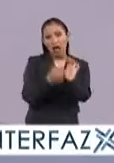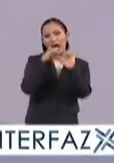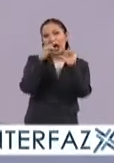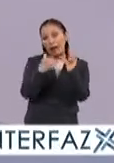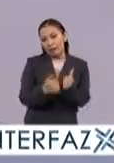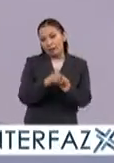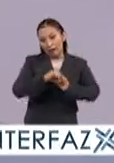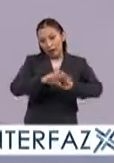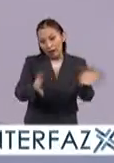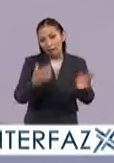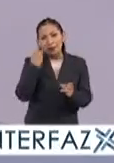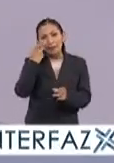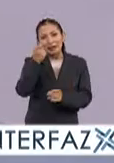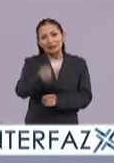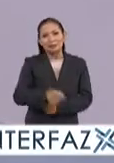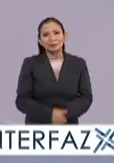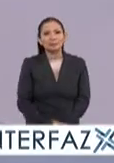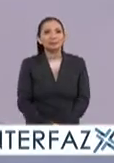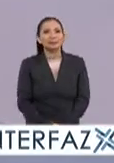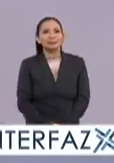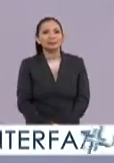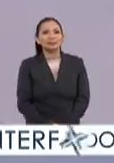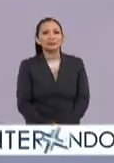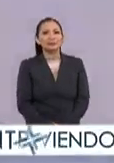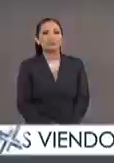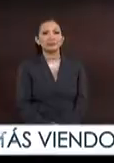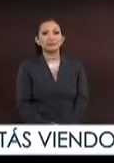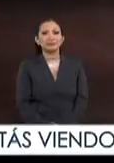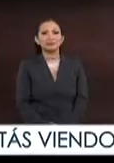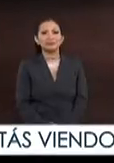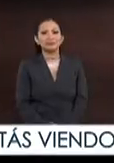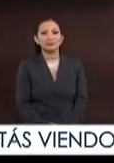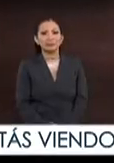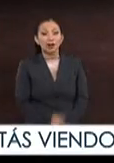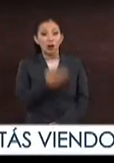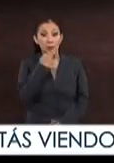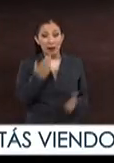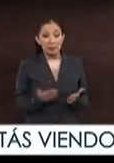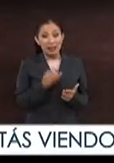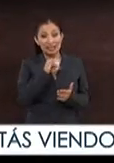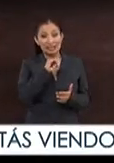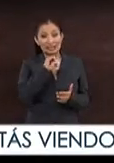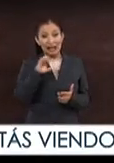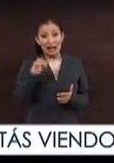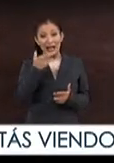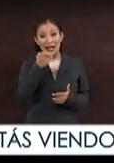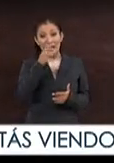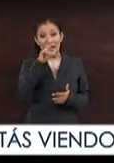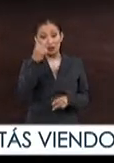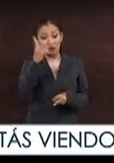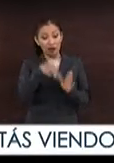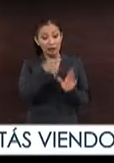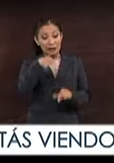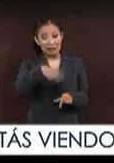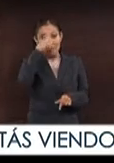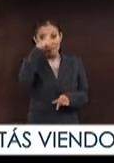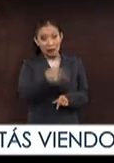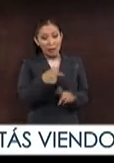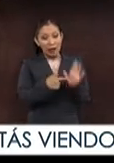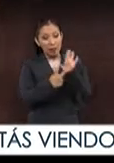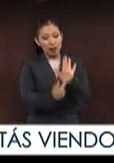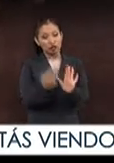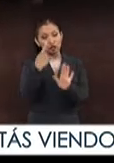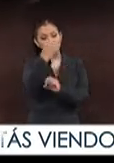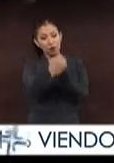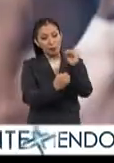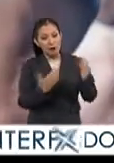artísticas por supuesto vamos a ver de qué se trata el bailarín Isaac Hernández está de vuelta en México para presentar su